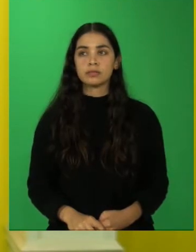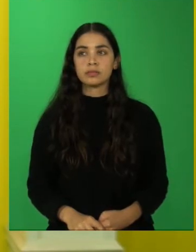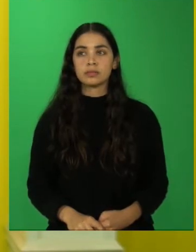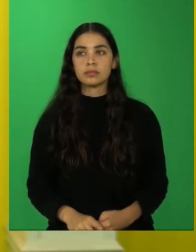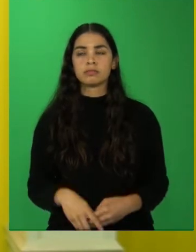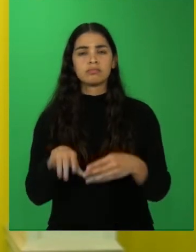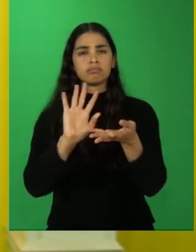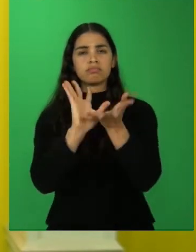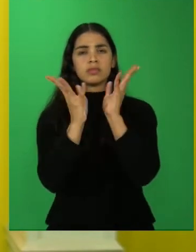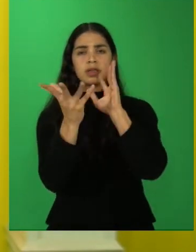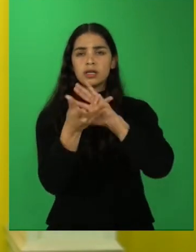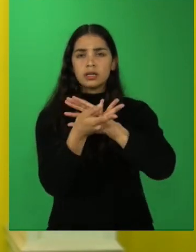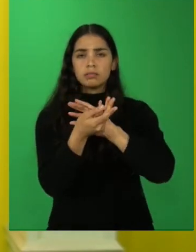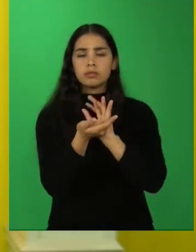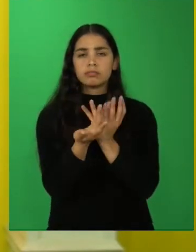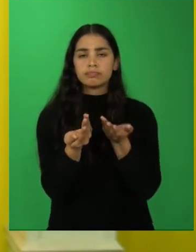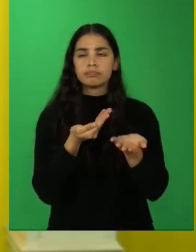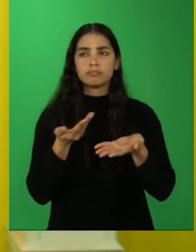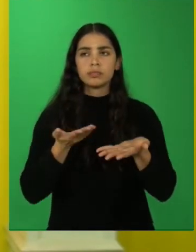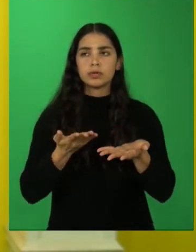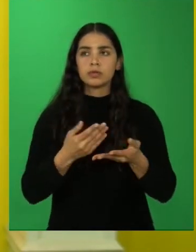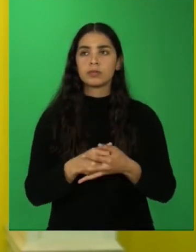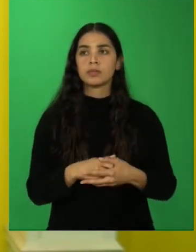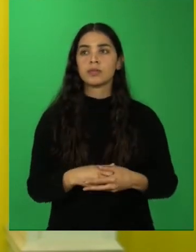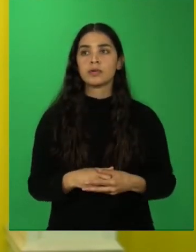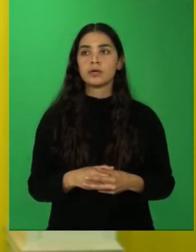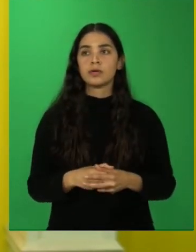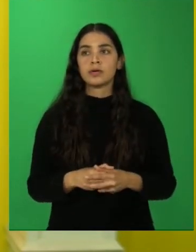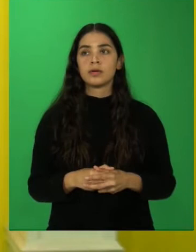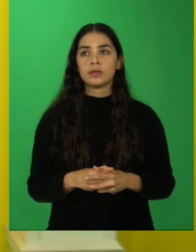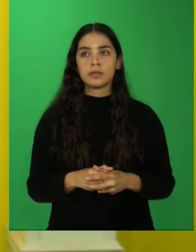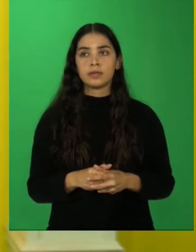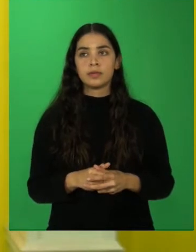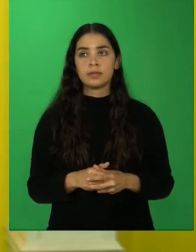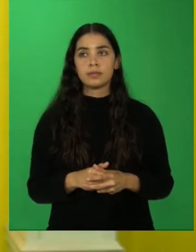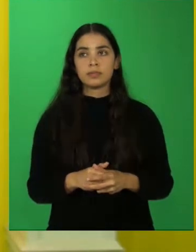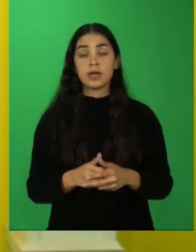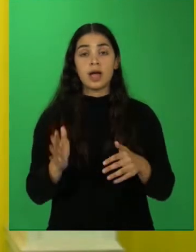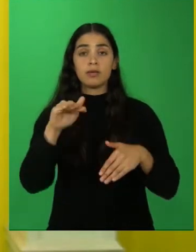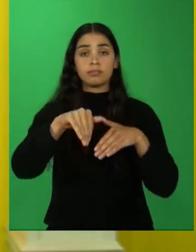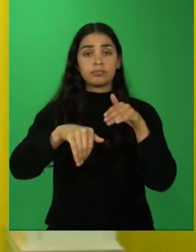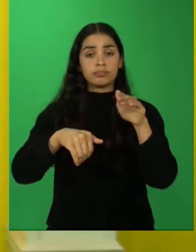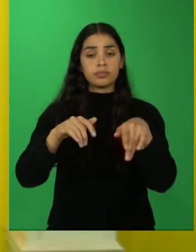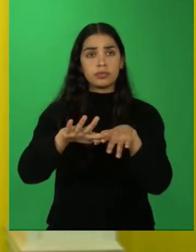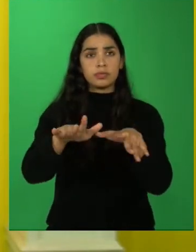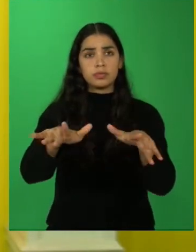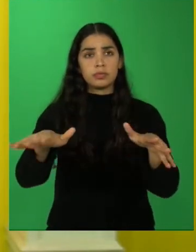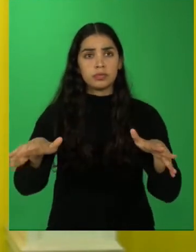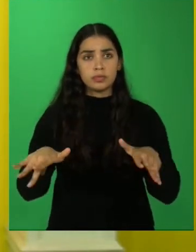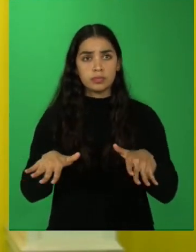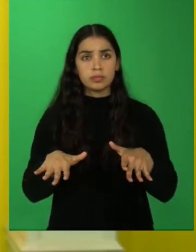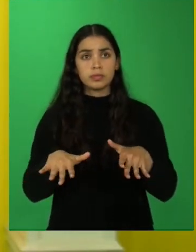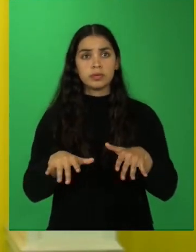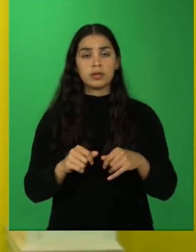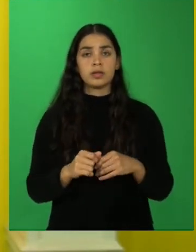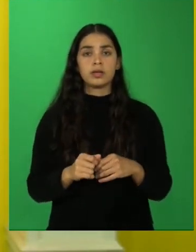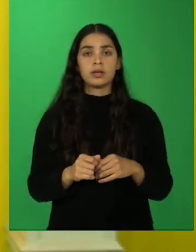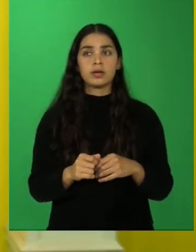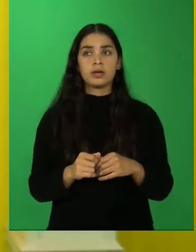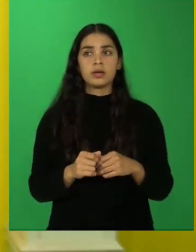Su clima. Su clima es denominado con influencia oceánica. La biodiversidad.